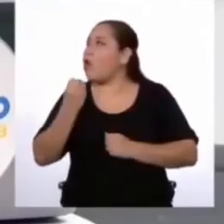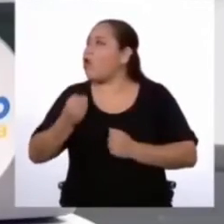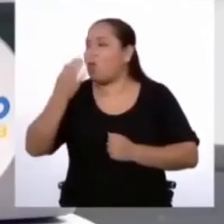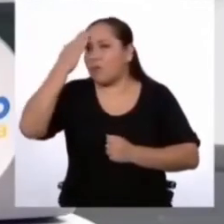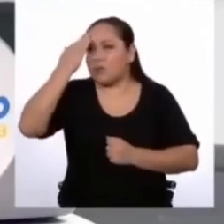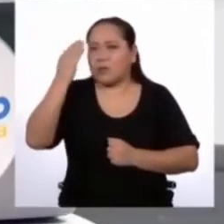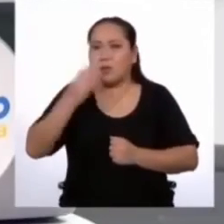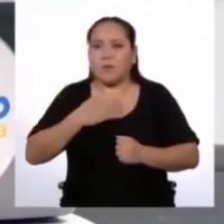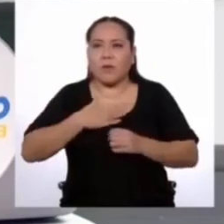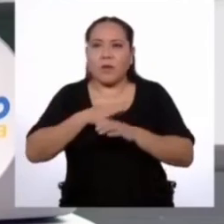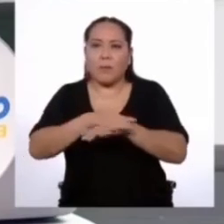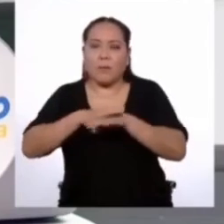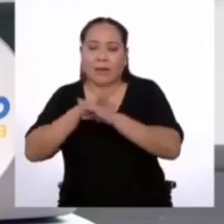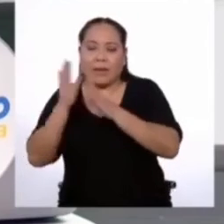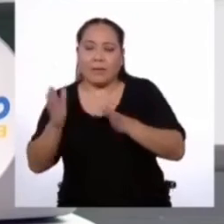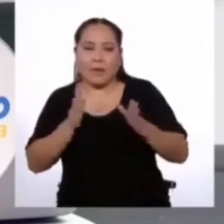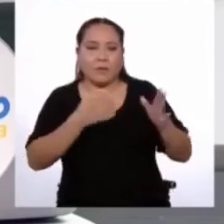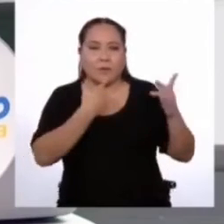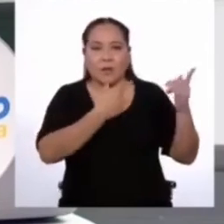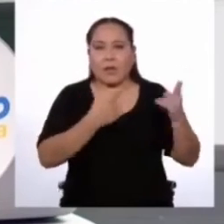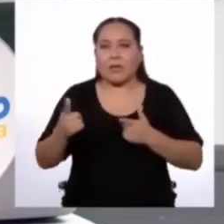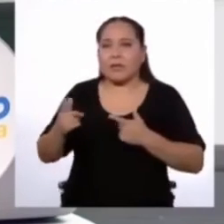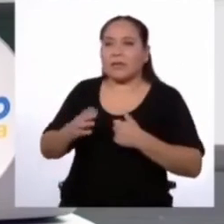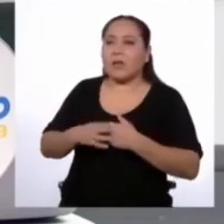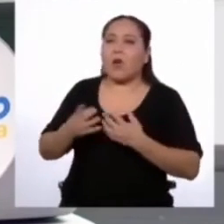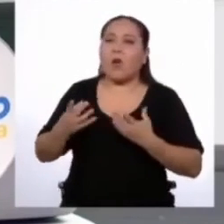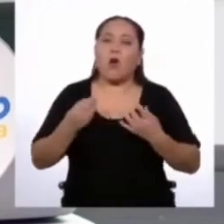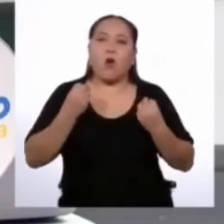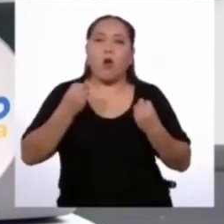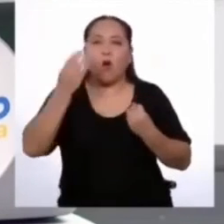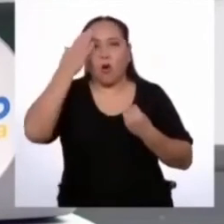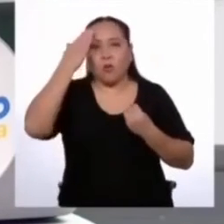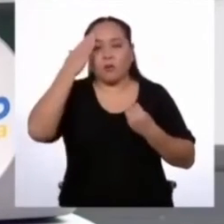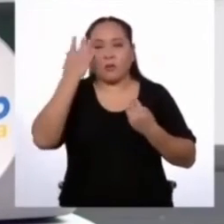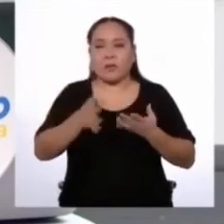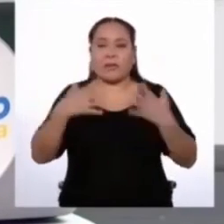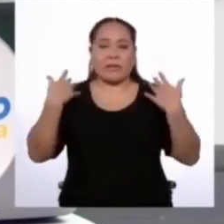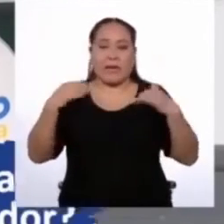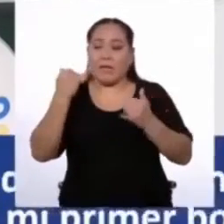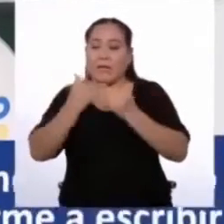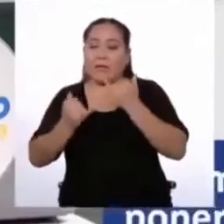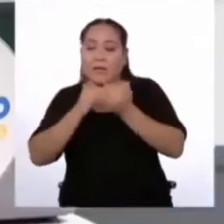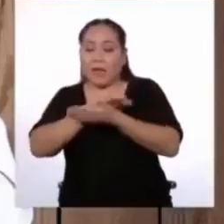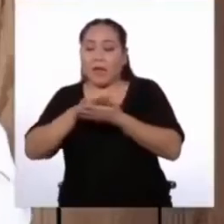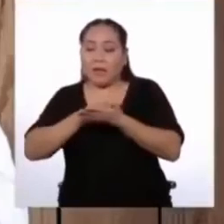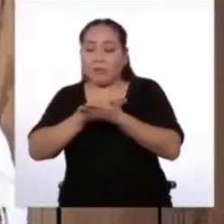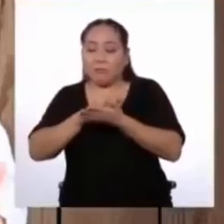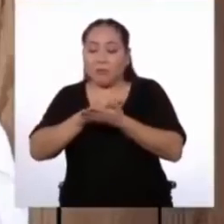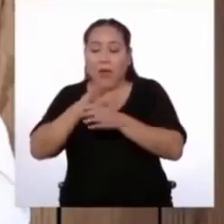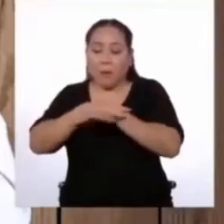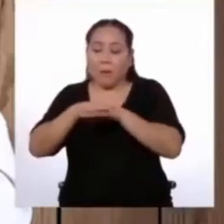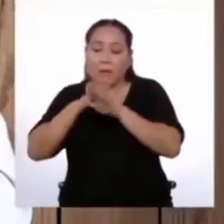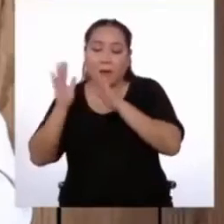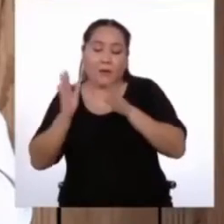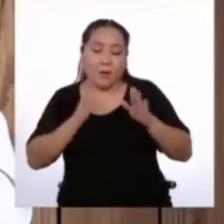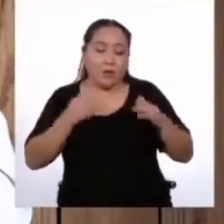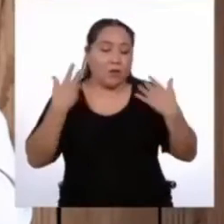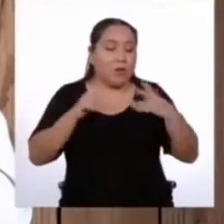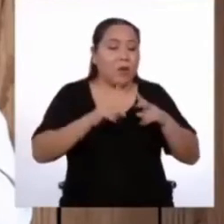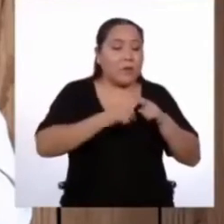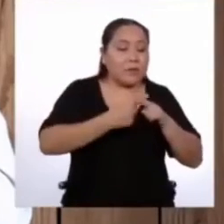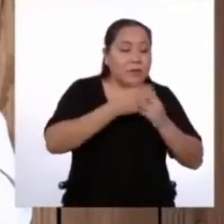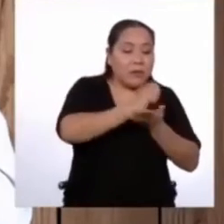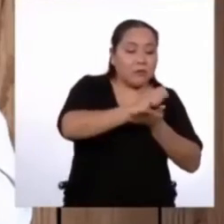planificación ya está lista? ¿Cómo sé cuándo dejar de planificar y ponerme a escribir mi primer borrador? Qué buena pregunta.